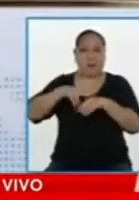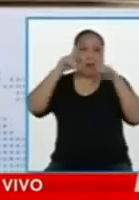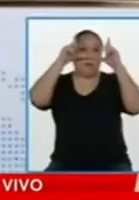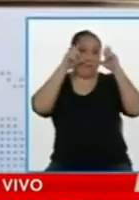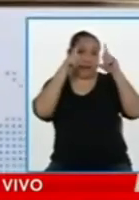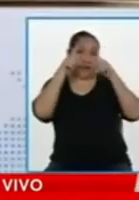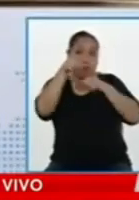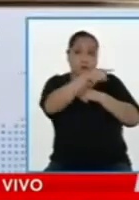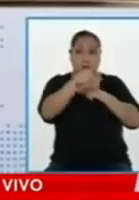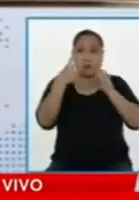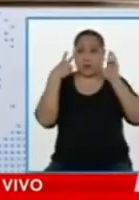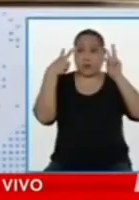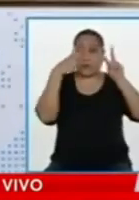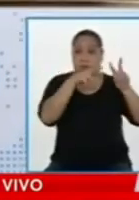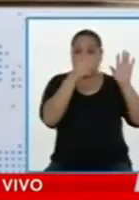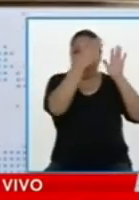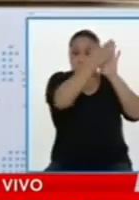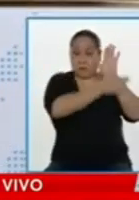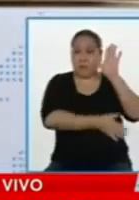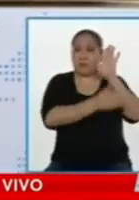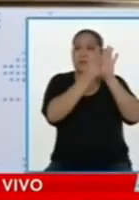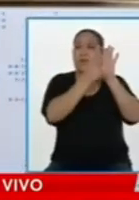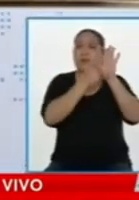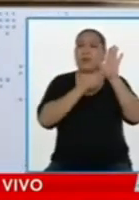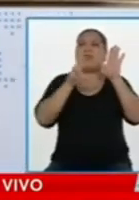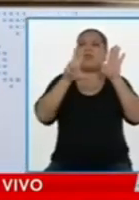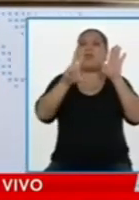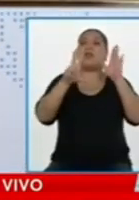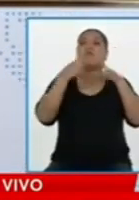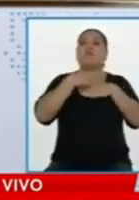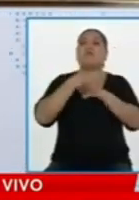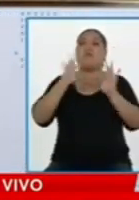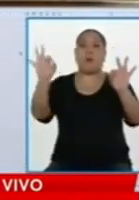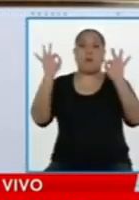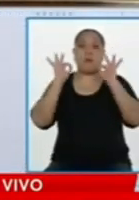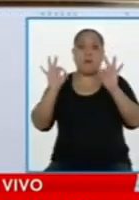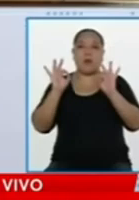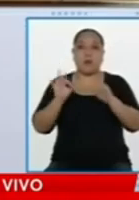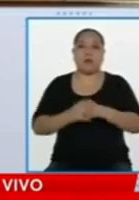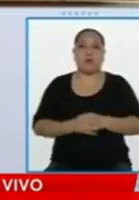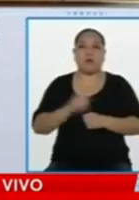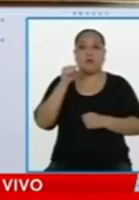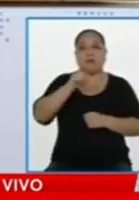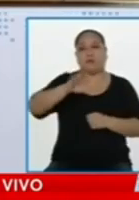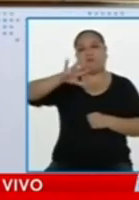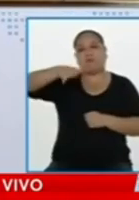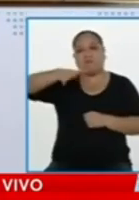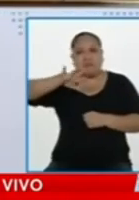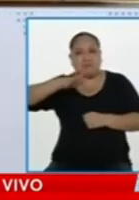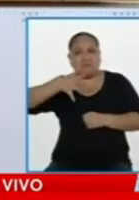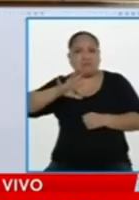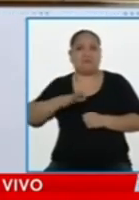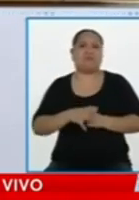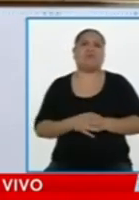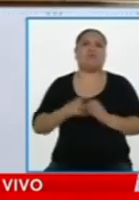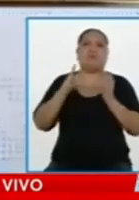este gobierno no están locos, son mentirosos. Nos están contando cuentos